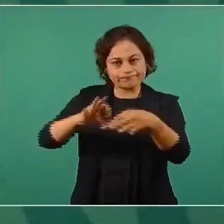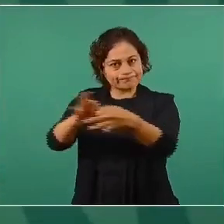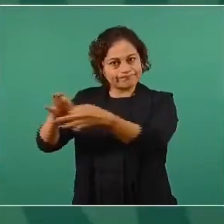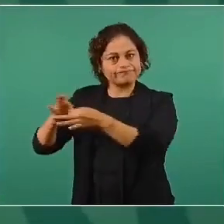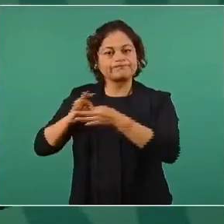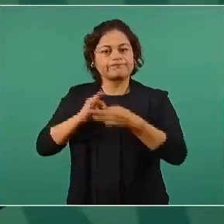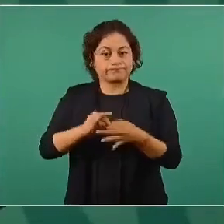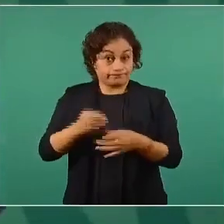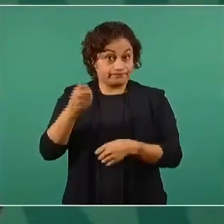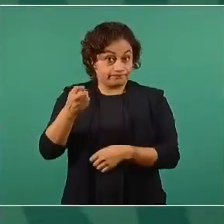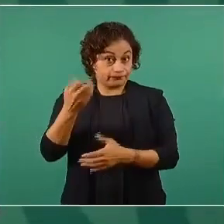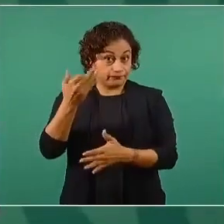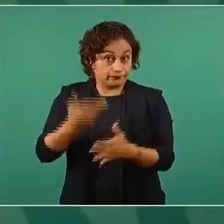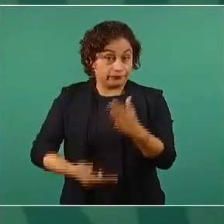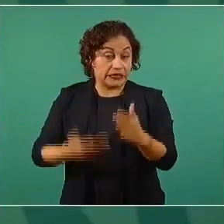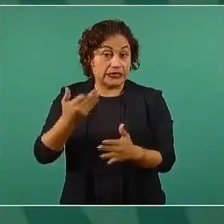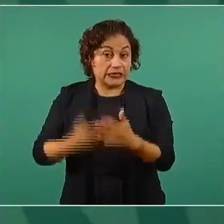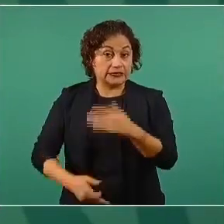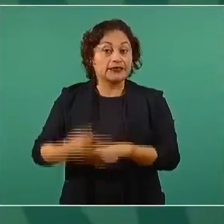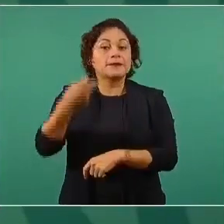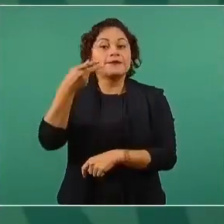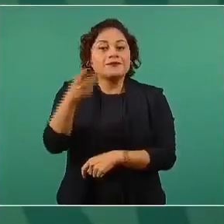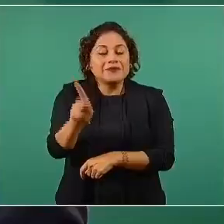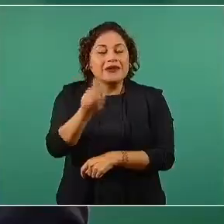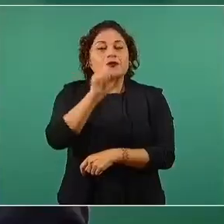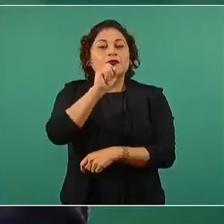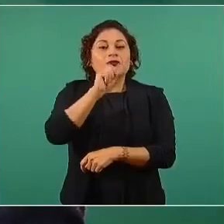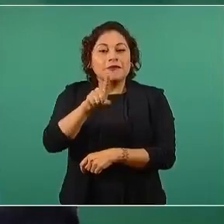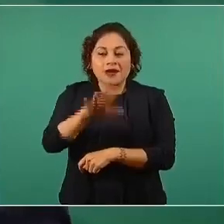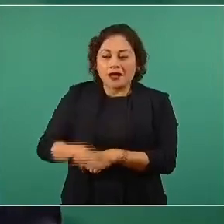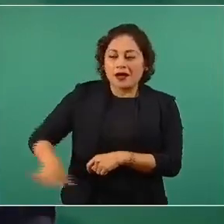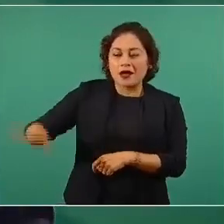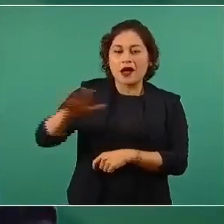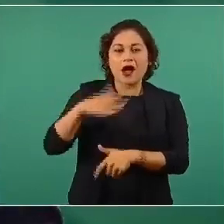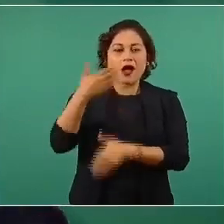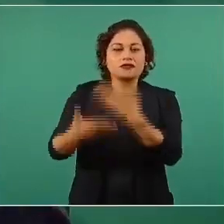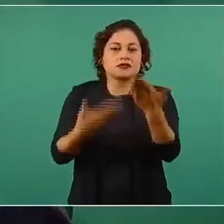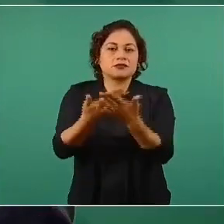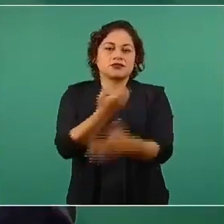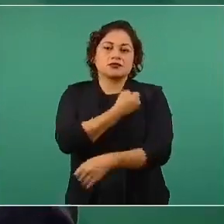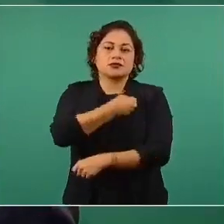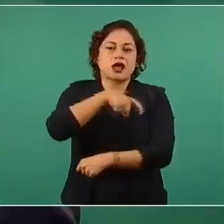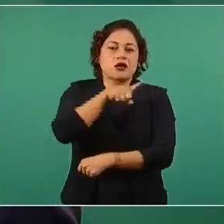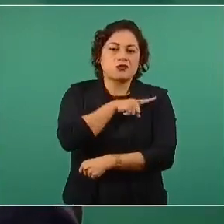no tienen un buen sistema de salud no tienen agua